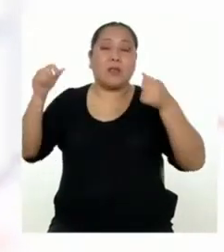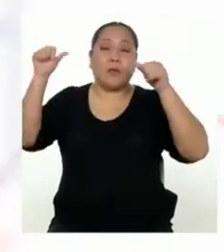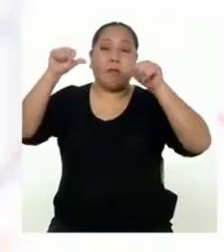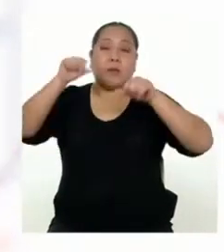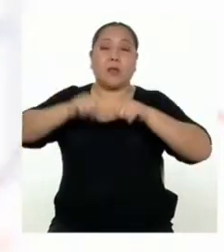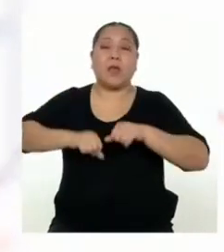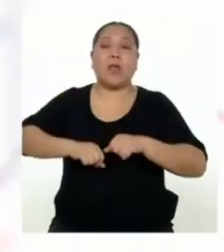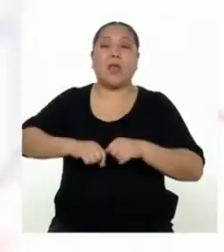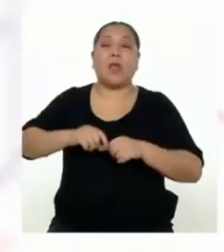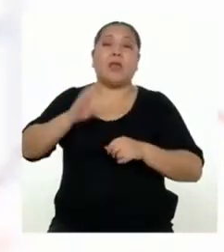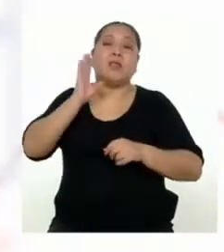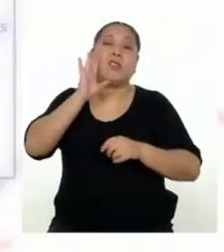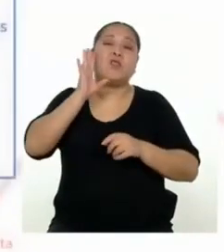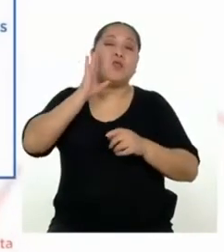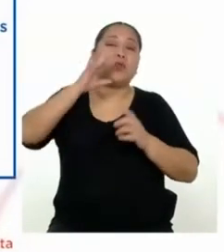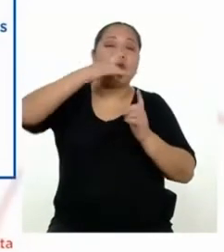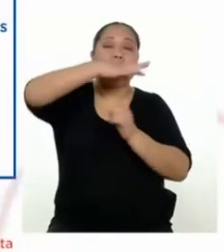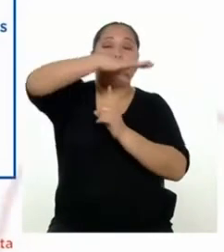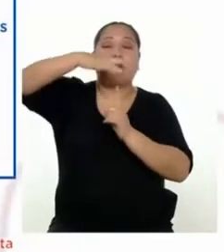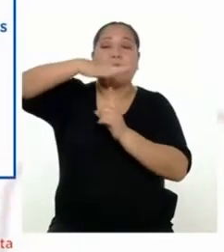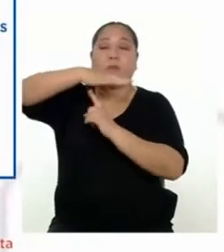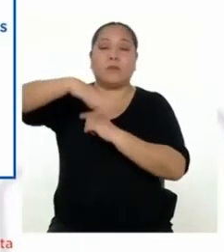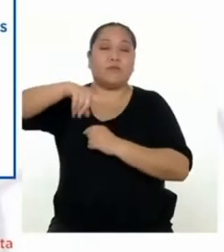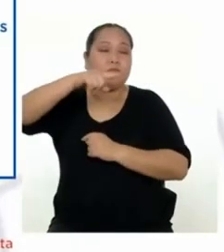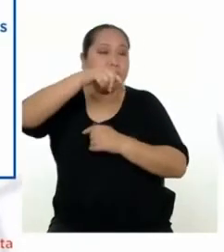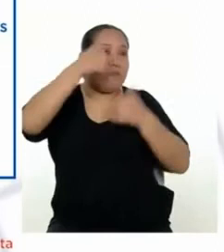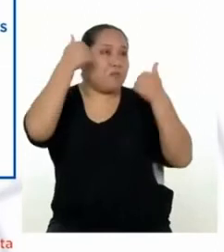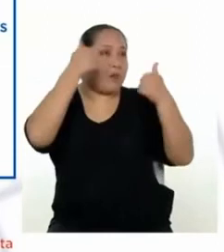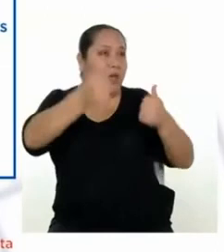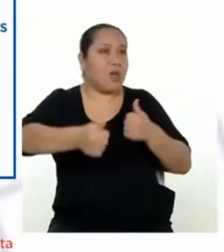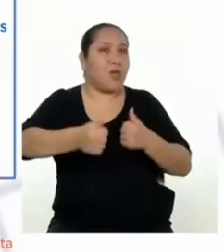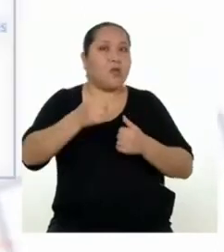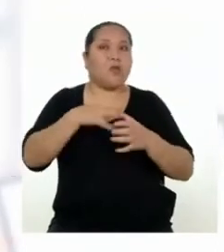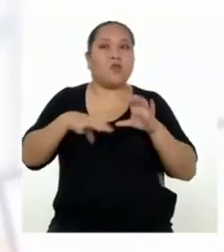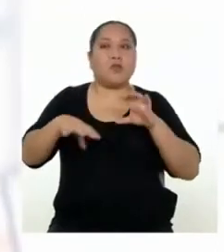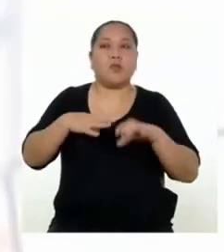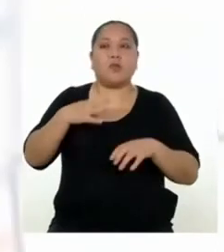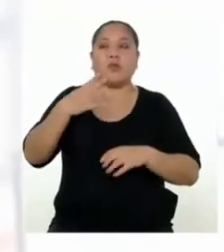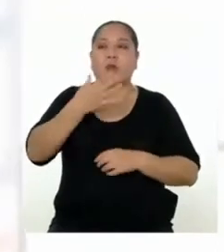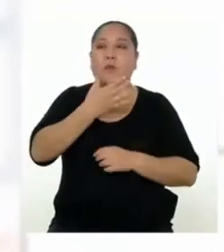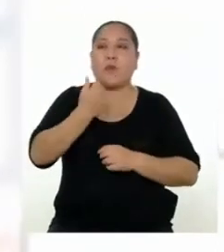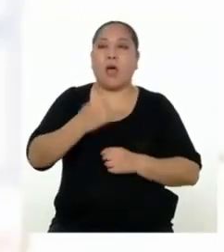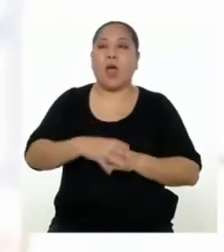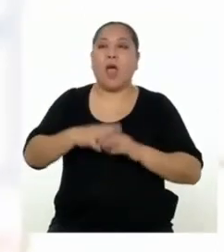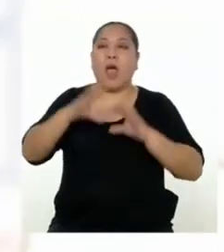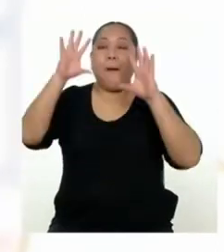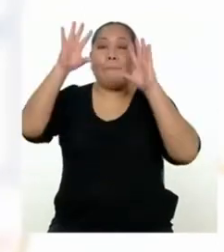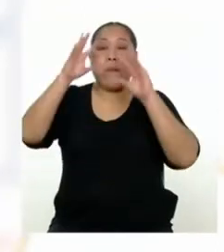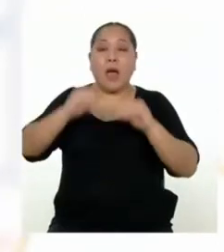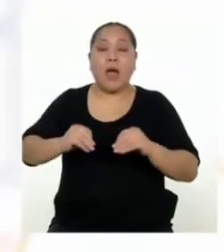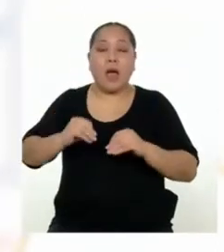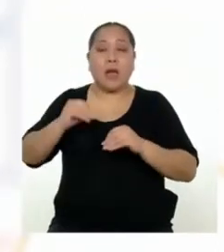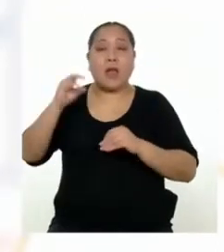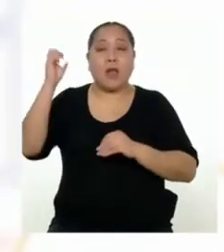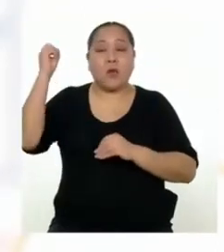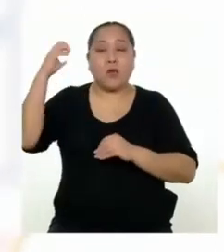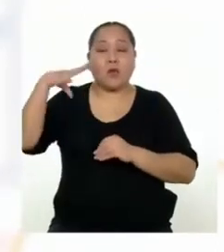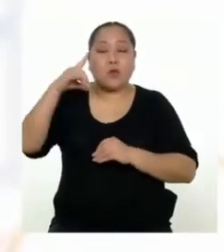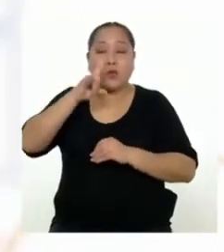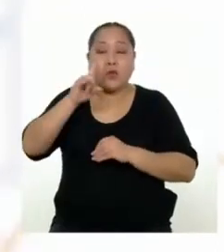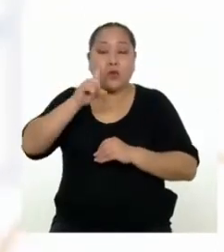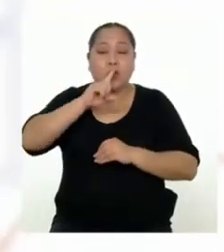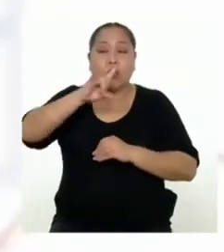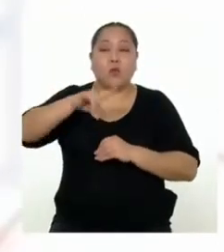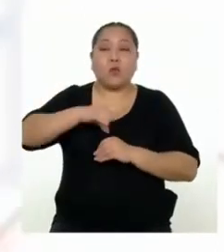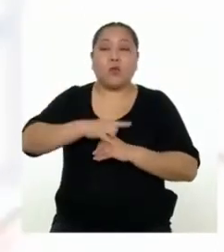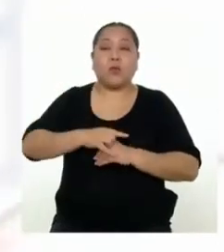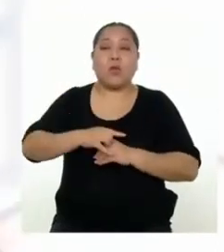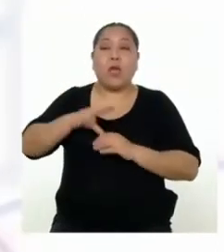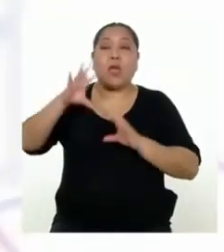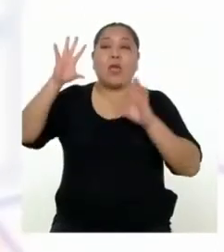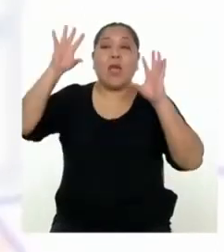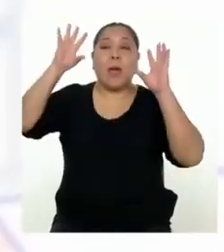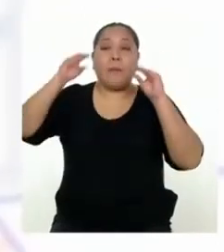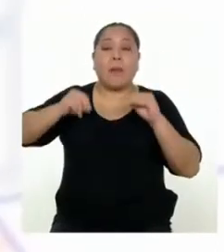o focos y se contaminará el ambiente. Me gustan tus acciones de mejora. Apagar la luz cuando no se utilice y